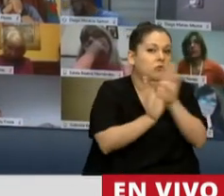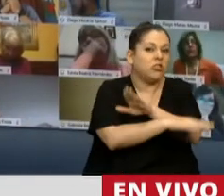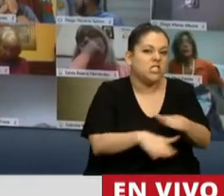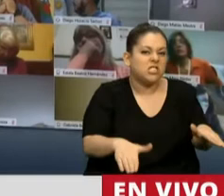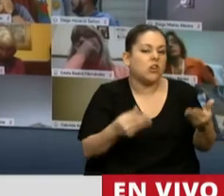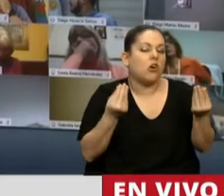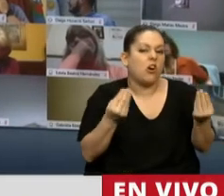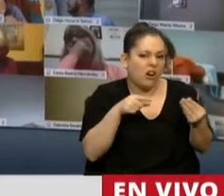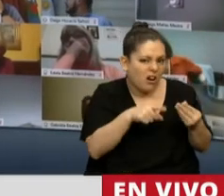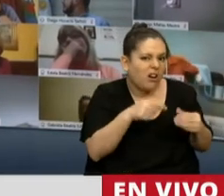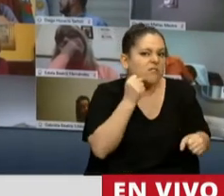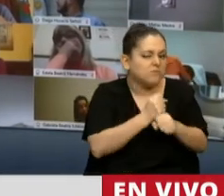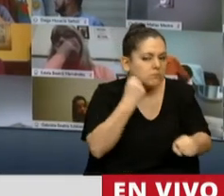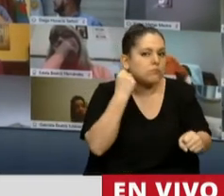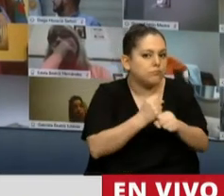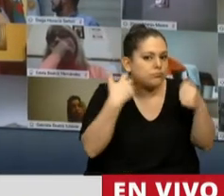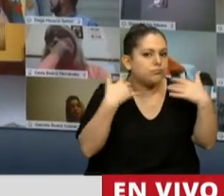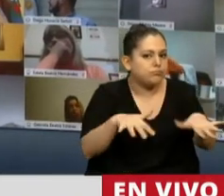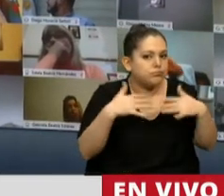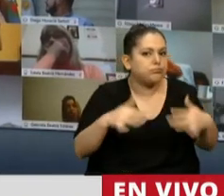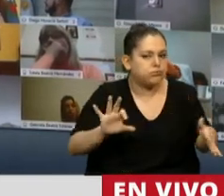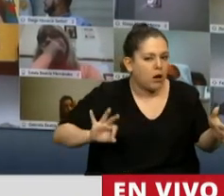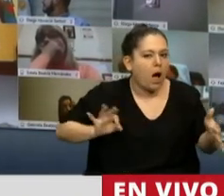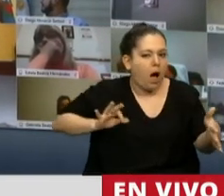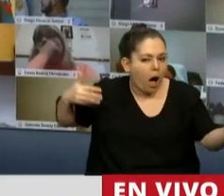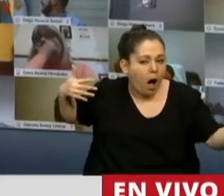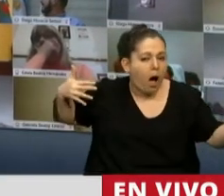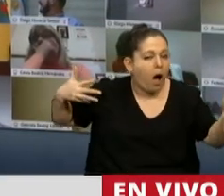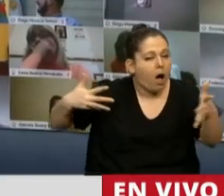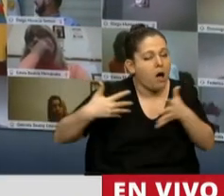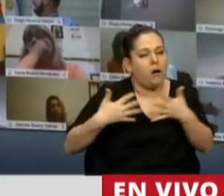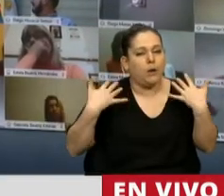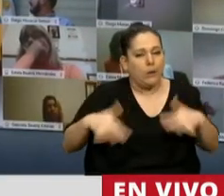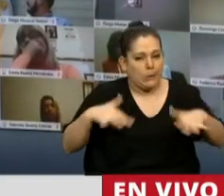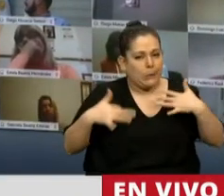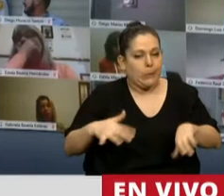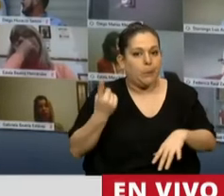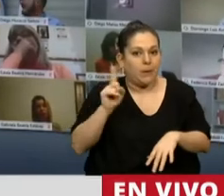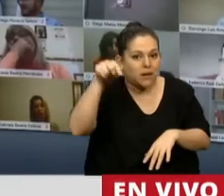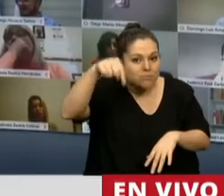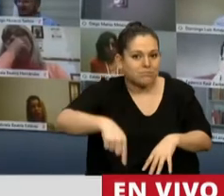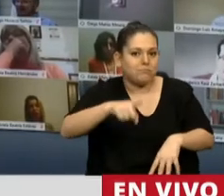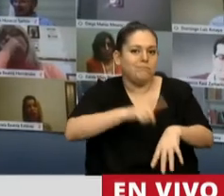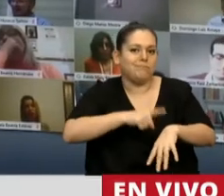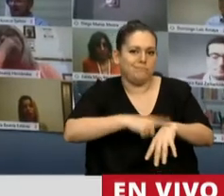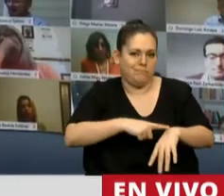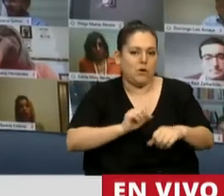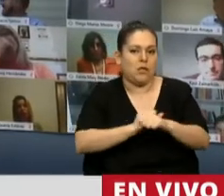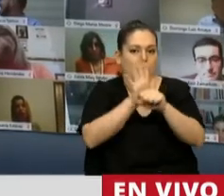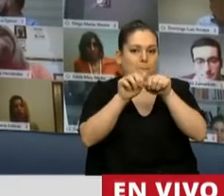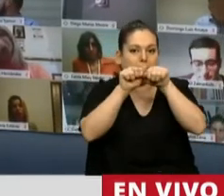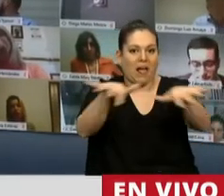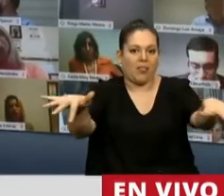enorme trabajo a lo largo de toda la democracia. Pero es en este tiempo, en el tiempo de la pandemia,